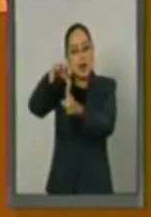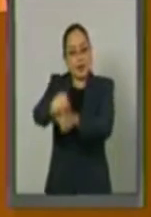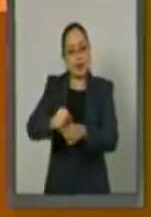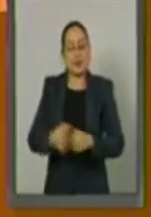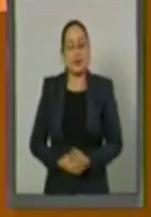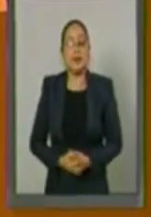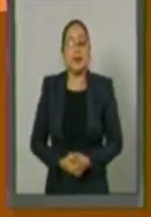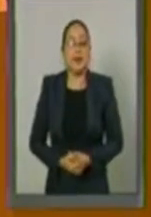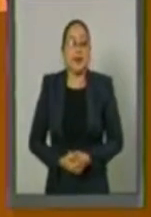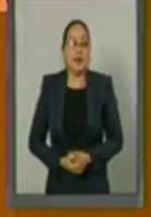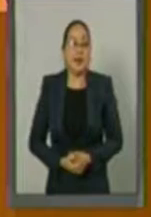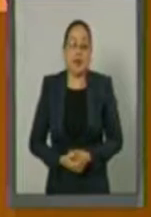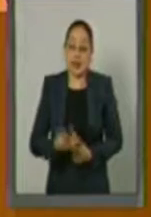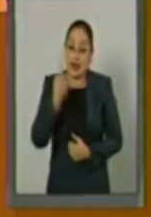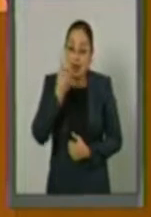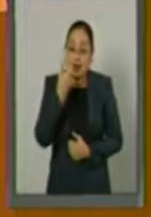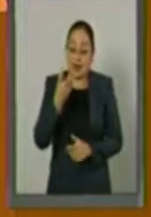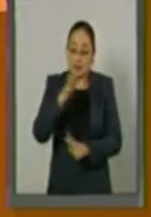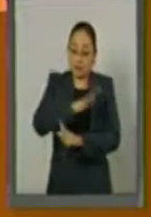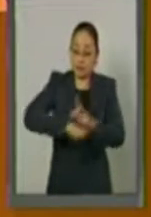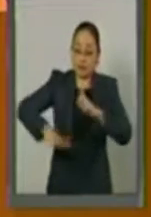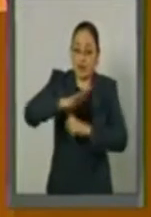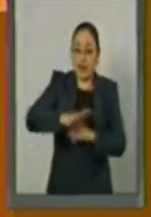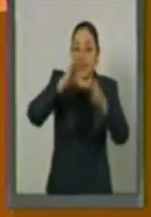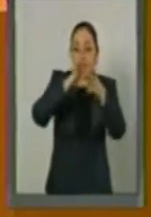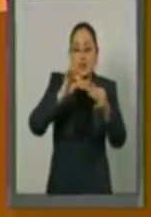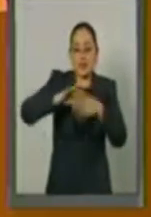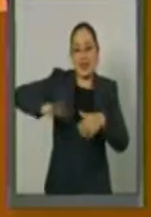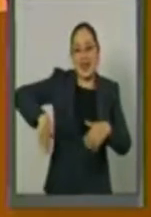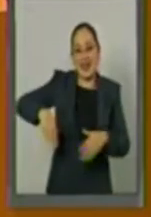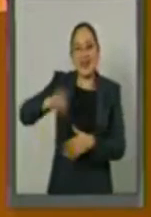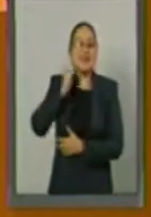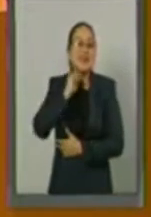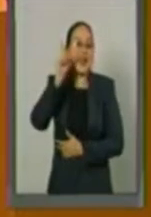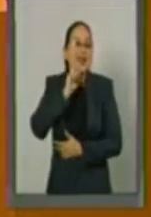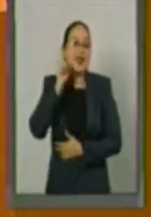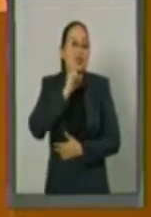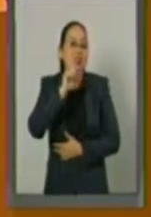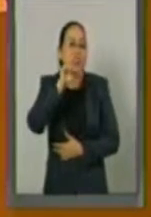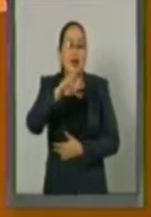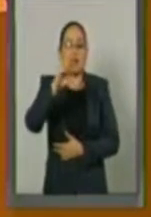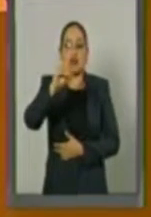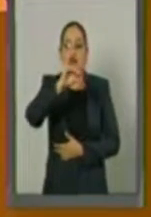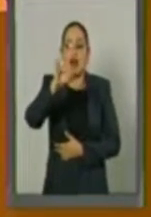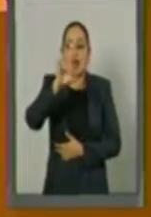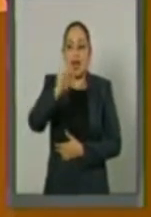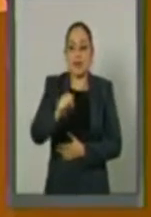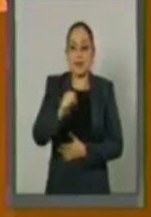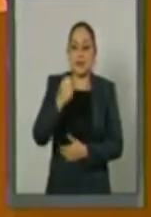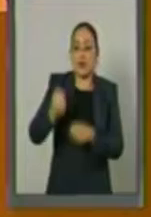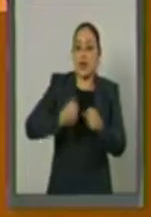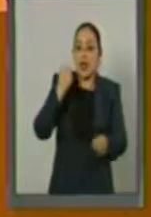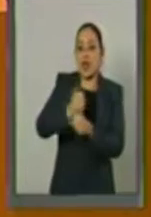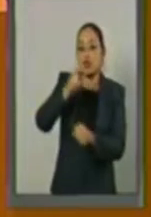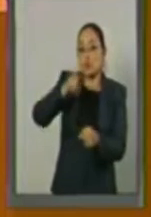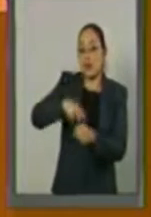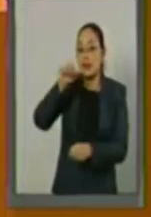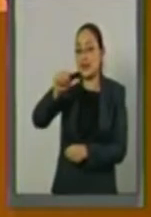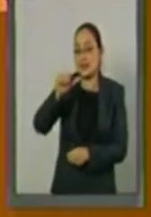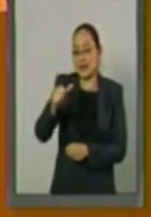este contexto, como lo señaló la senadora Rojas, el 19 de septiembre del 2016,